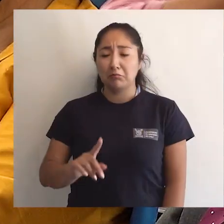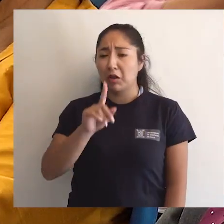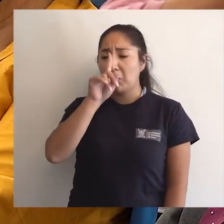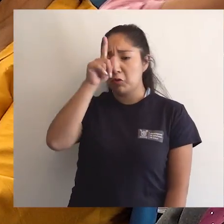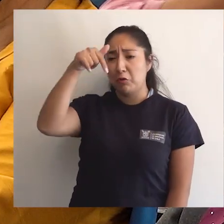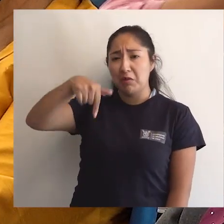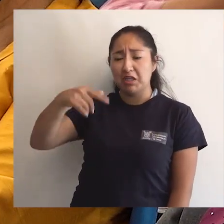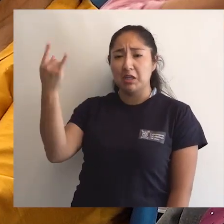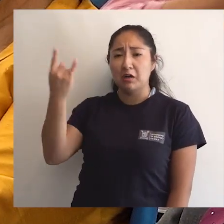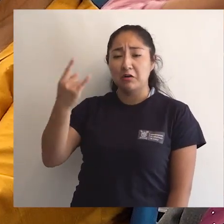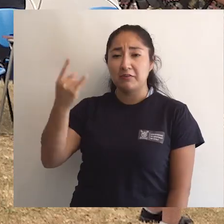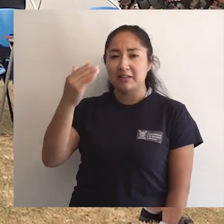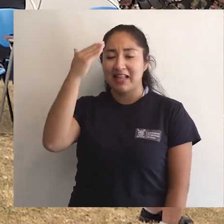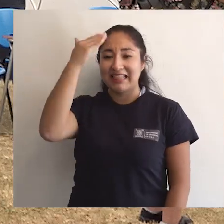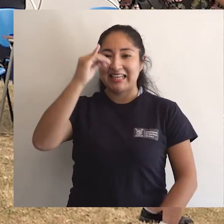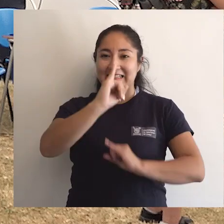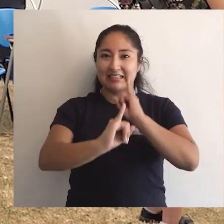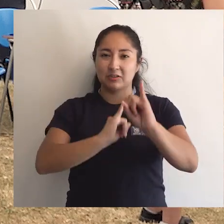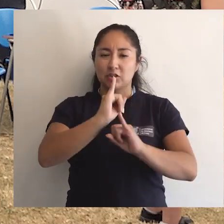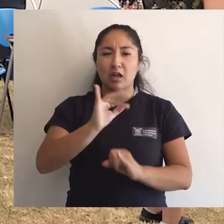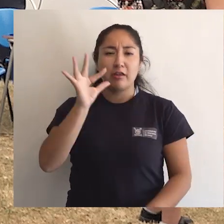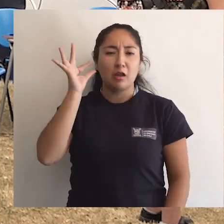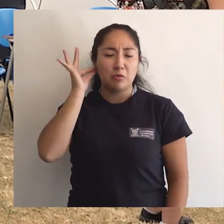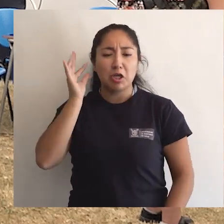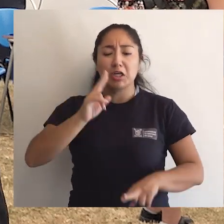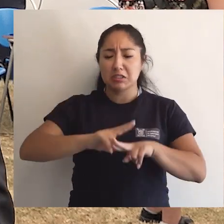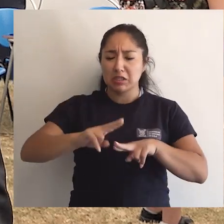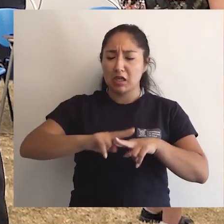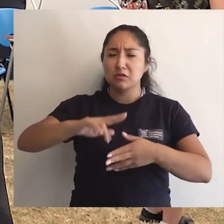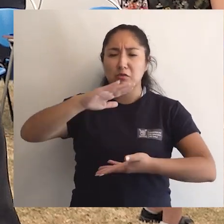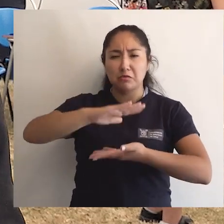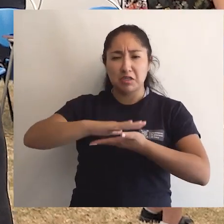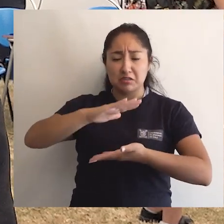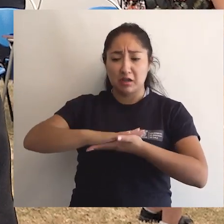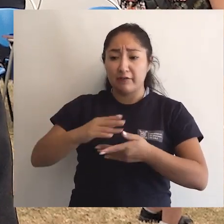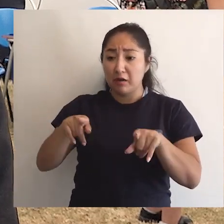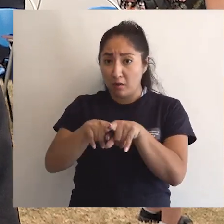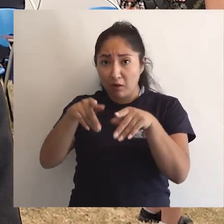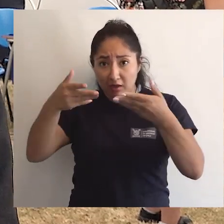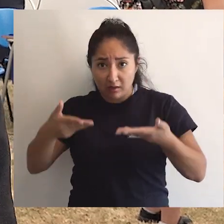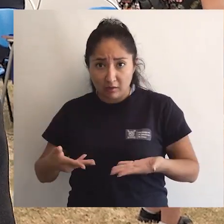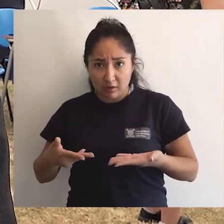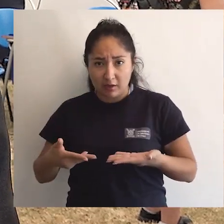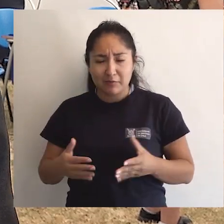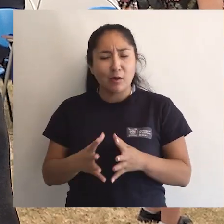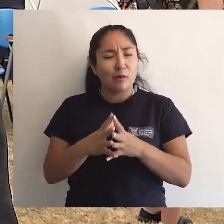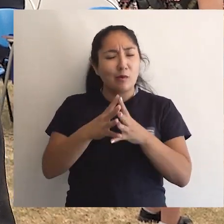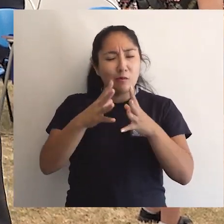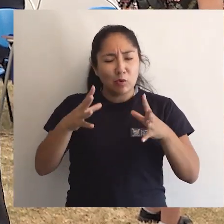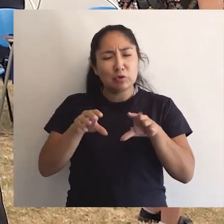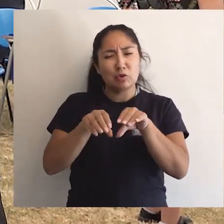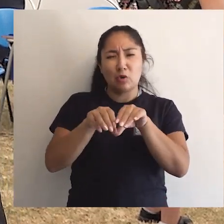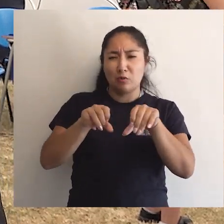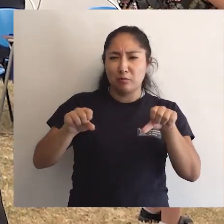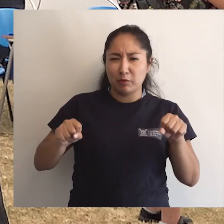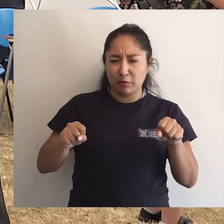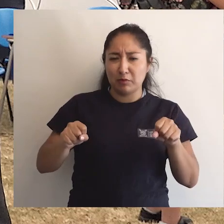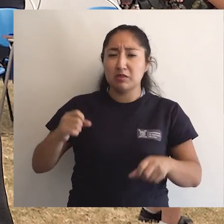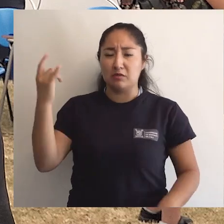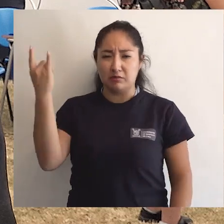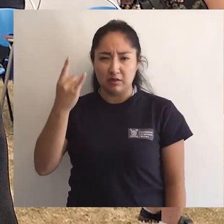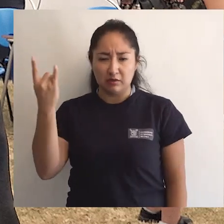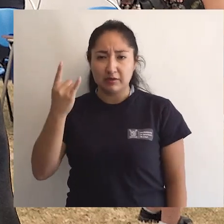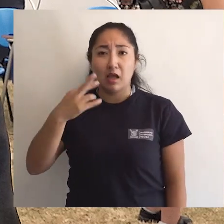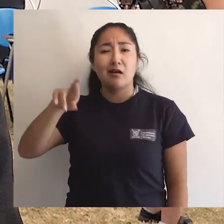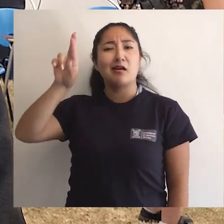Como es costumbre en nuestra universidad, la Internacional de la Mujer se hace algún acto como el que estamos realizando ahora, diría con mucho compromiso por